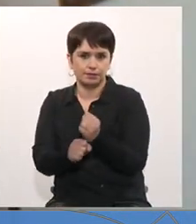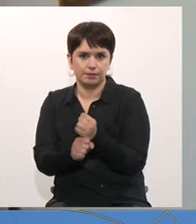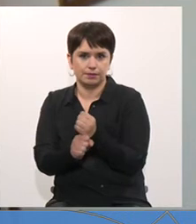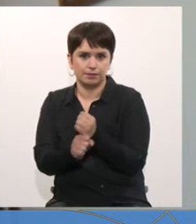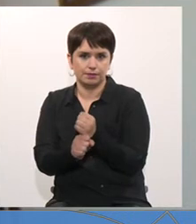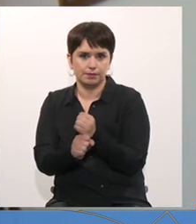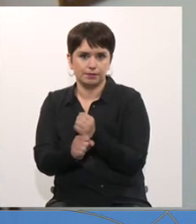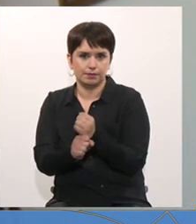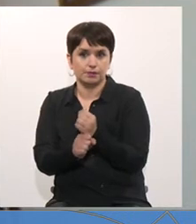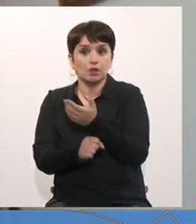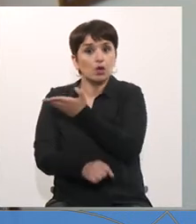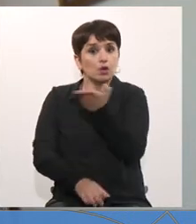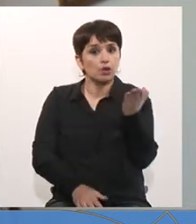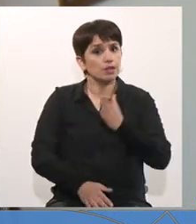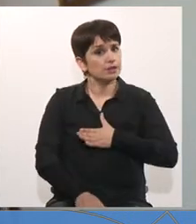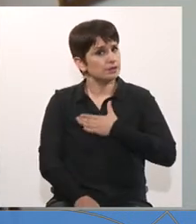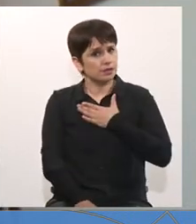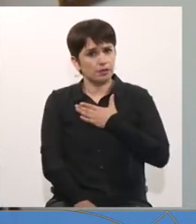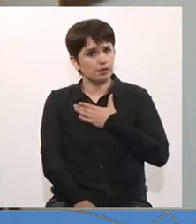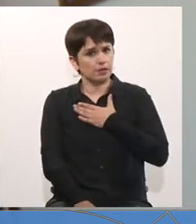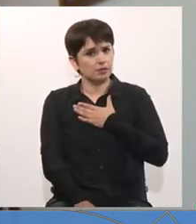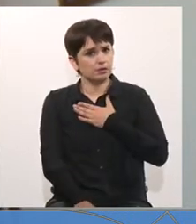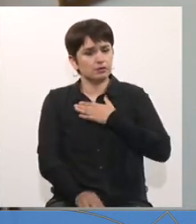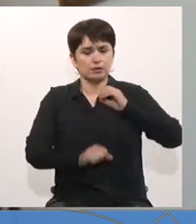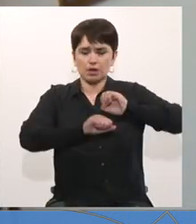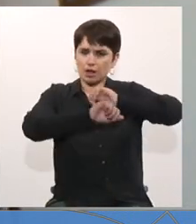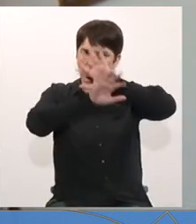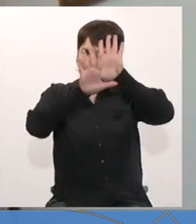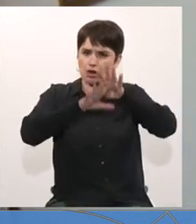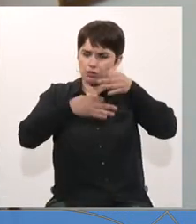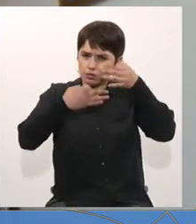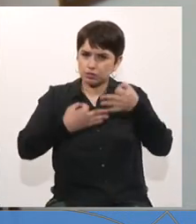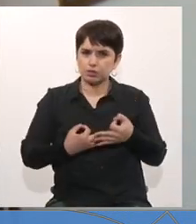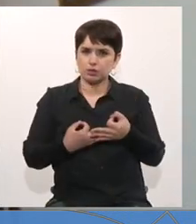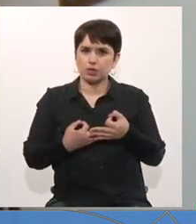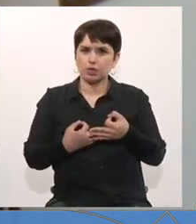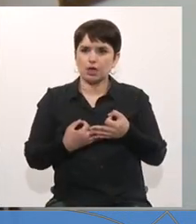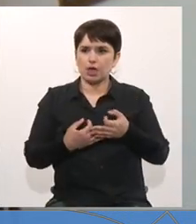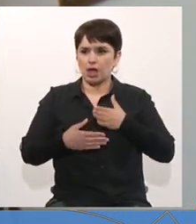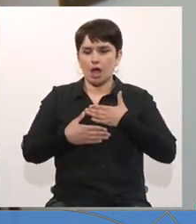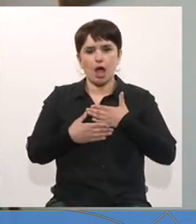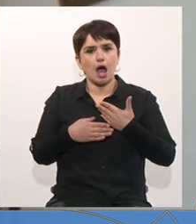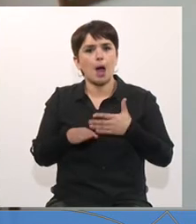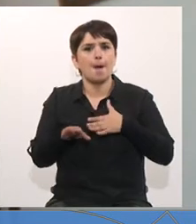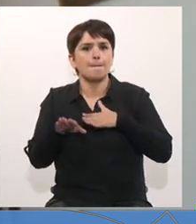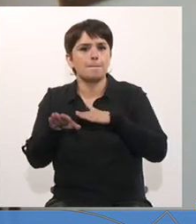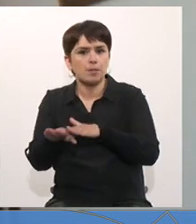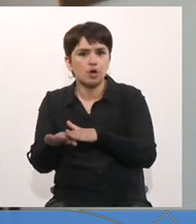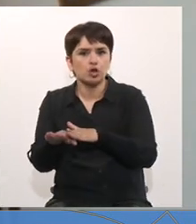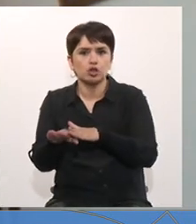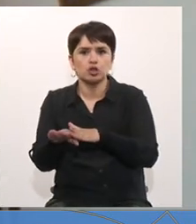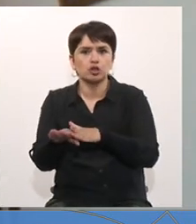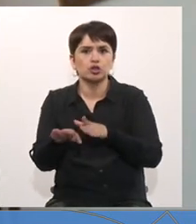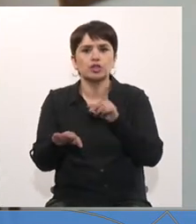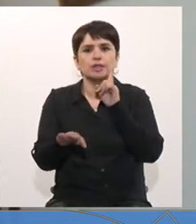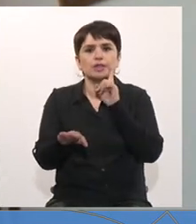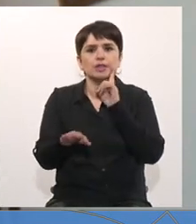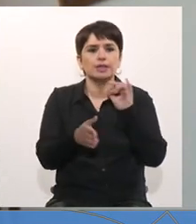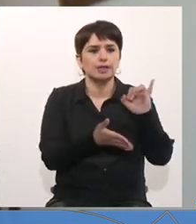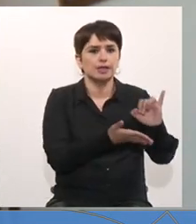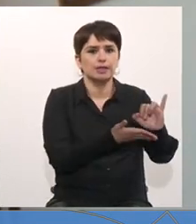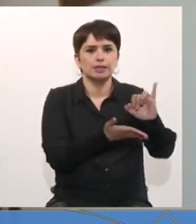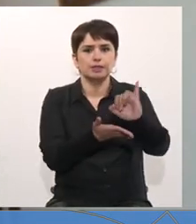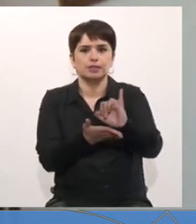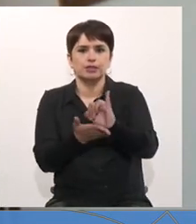sientan ustedes con total claridad y firmeza el apoyo, la vocación incondicional que tenemos las instituciones